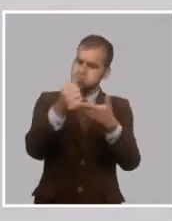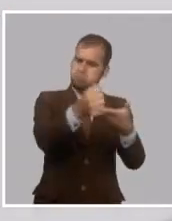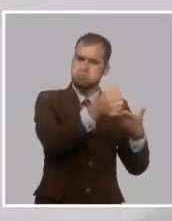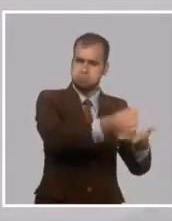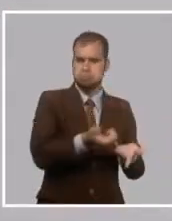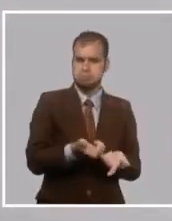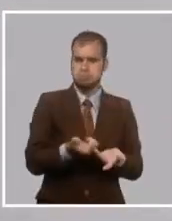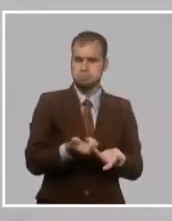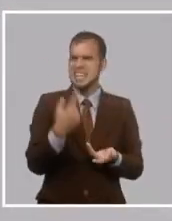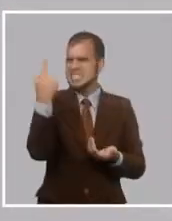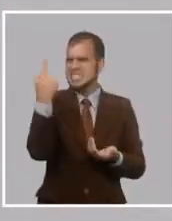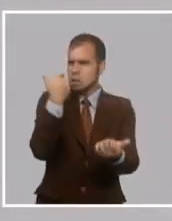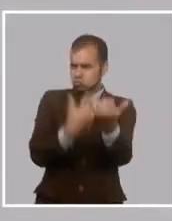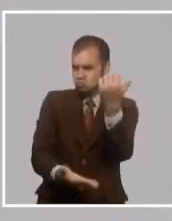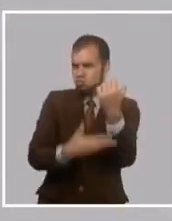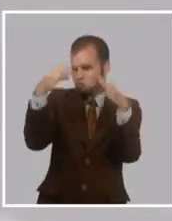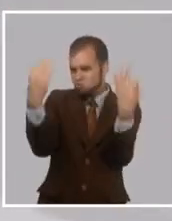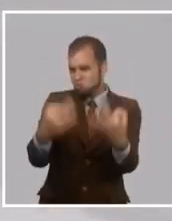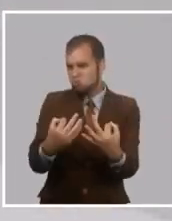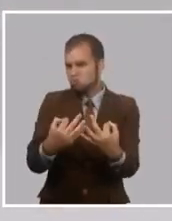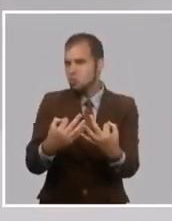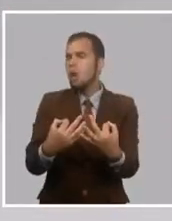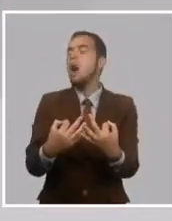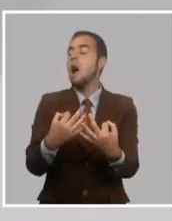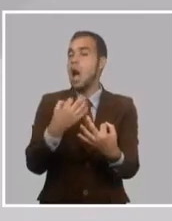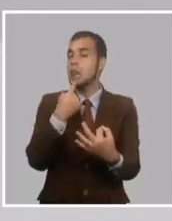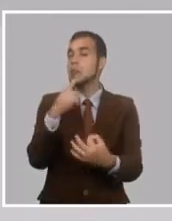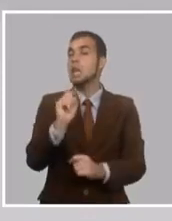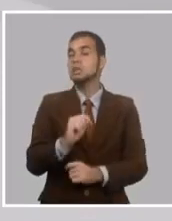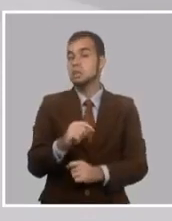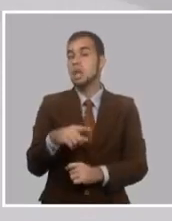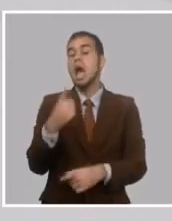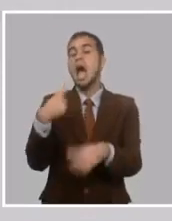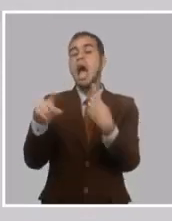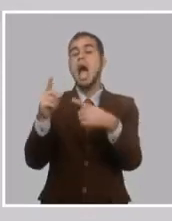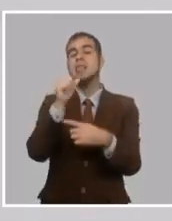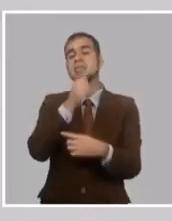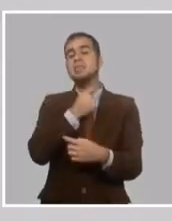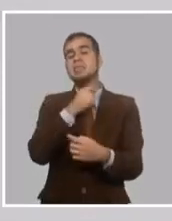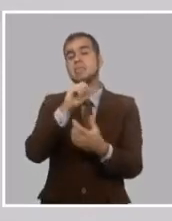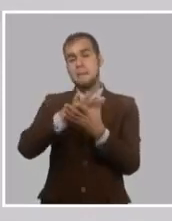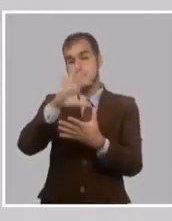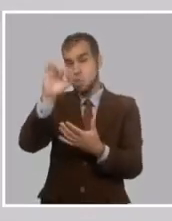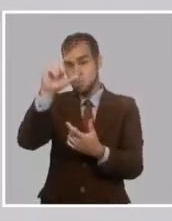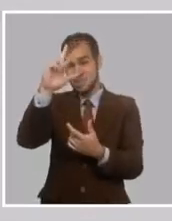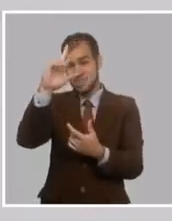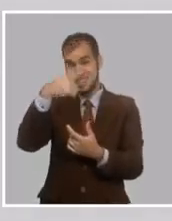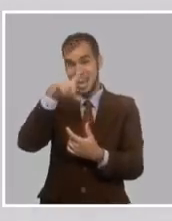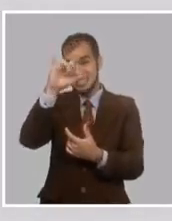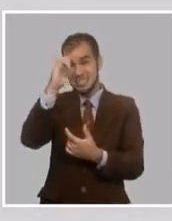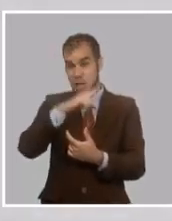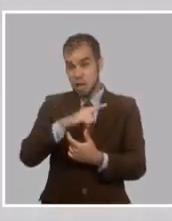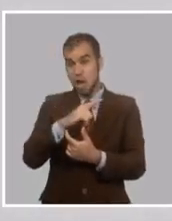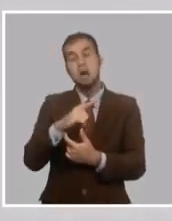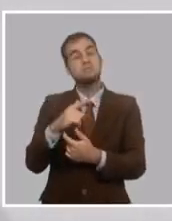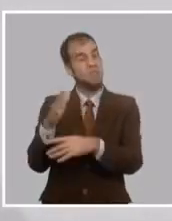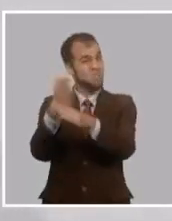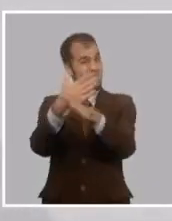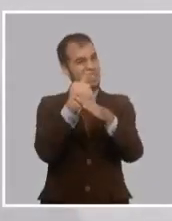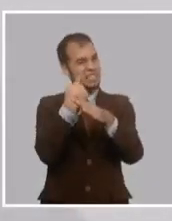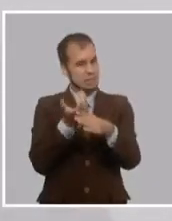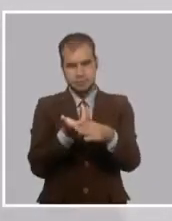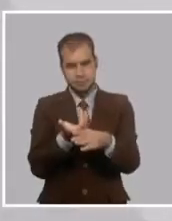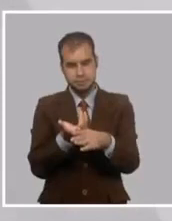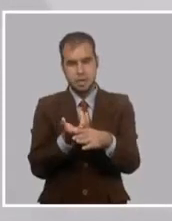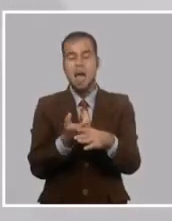Martí nos está diciendo que hay democracias de las cuales se habla en la época y no. ¿Y por qué es sincera democracia? Porque debe ser capaz de